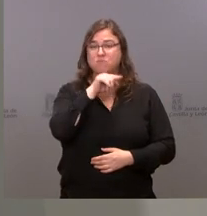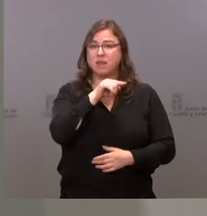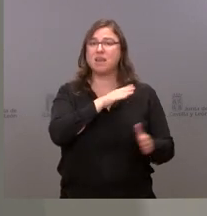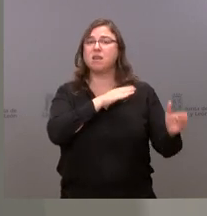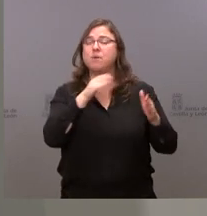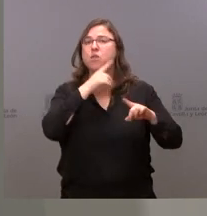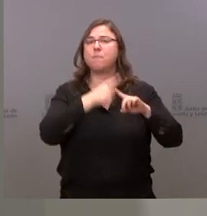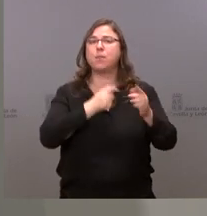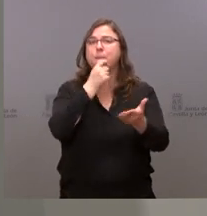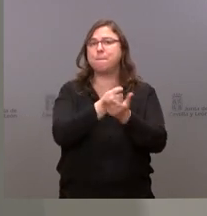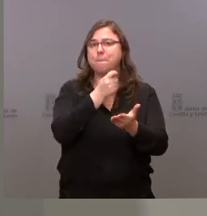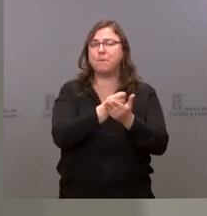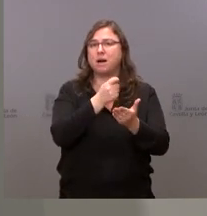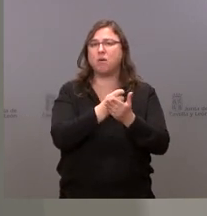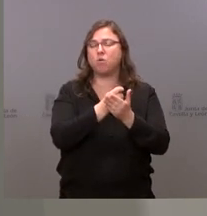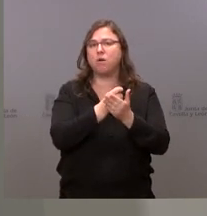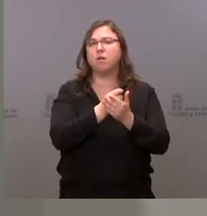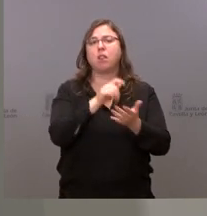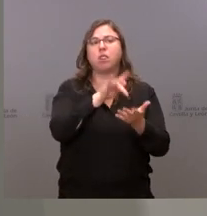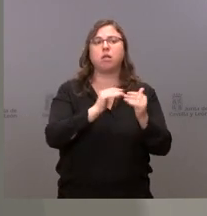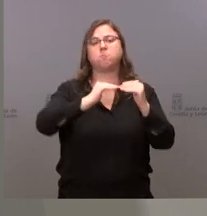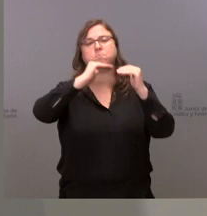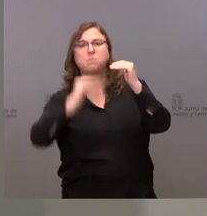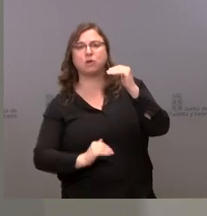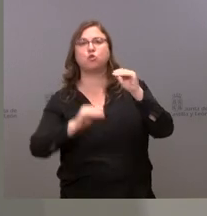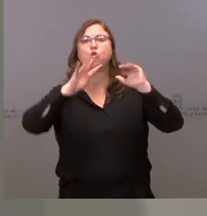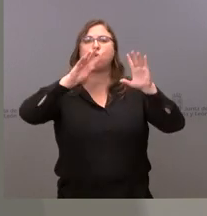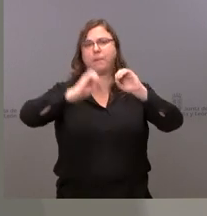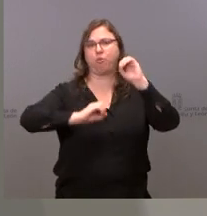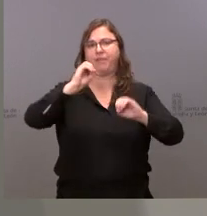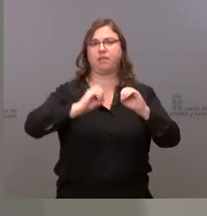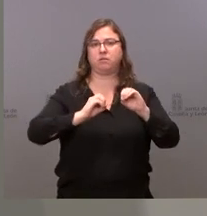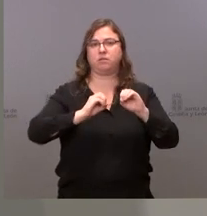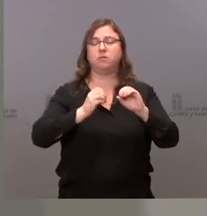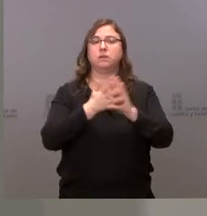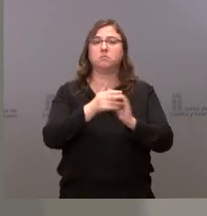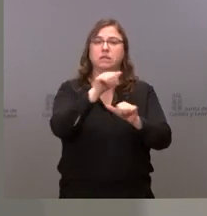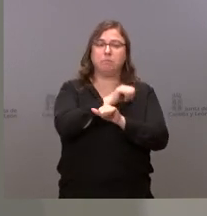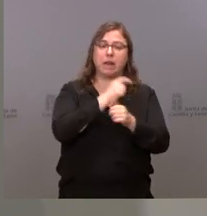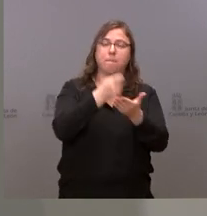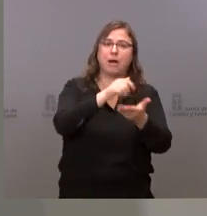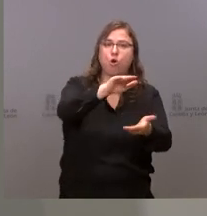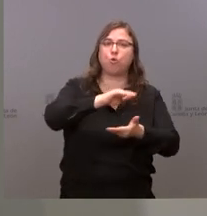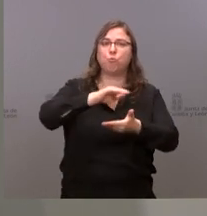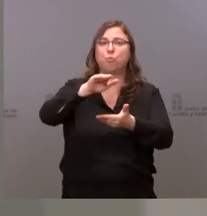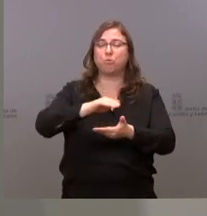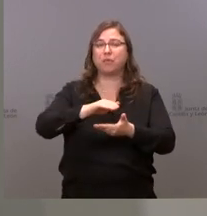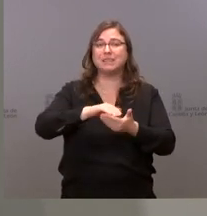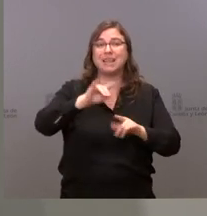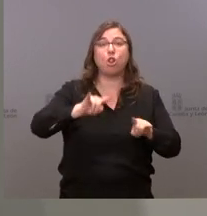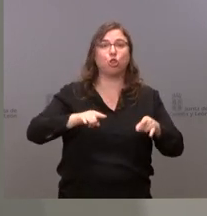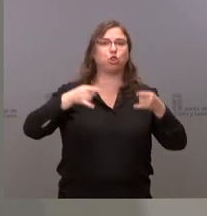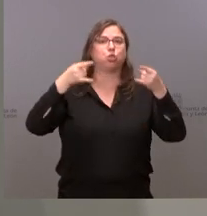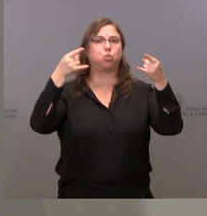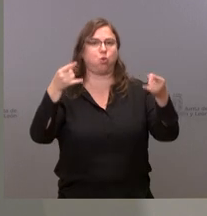medio de pago a proveedores cae en Castilla y León un 9%, una reducción en el periodo de pago a proveedores, que es el doble de lo